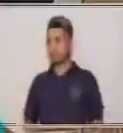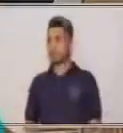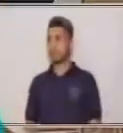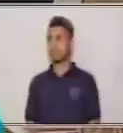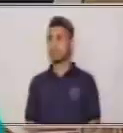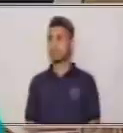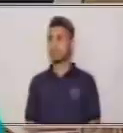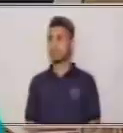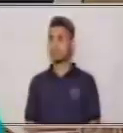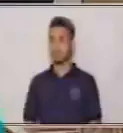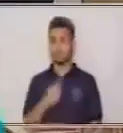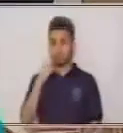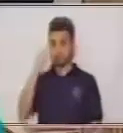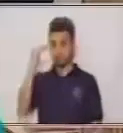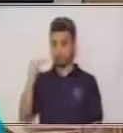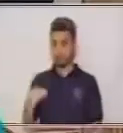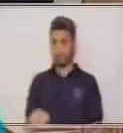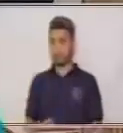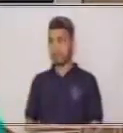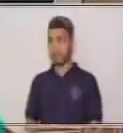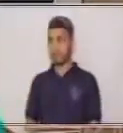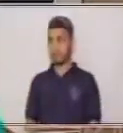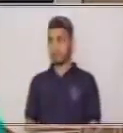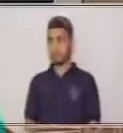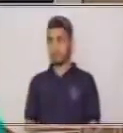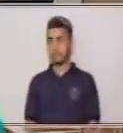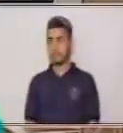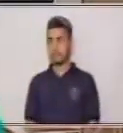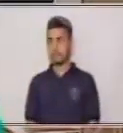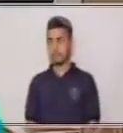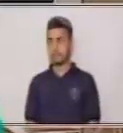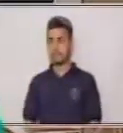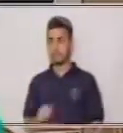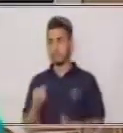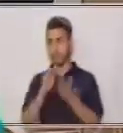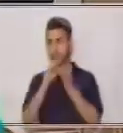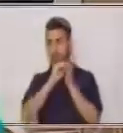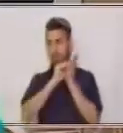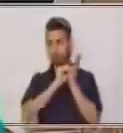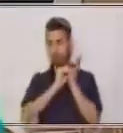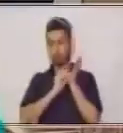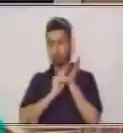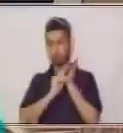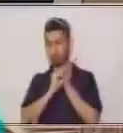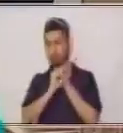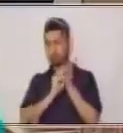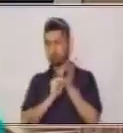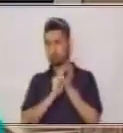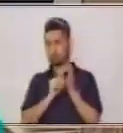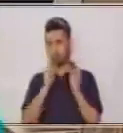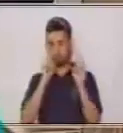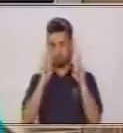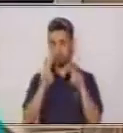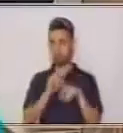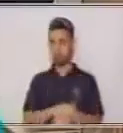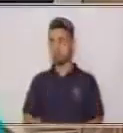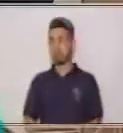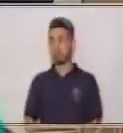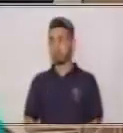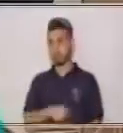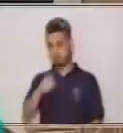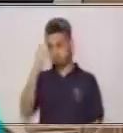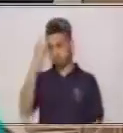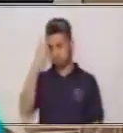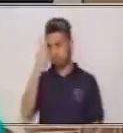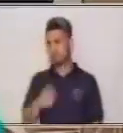¿Sí? ¿Ya? Muy bien, vamos a ver. Las voy a borrar ahora y ustedes me van a decir y van a pensar,